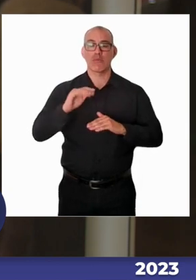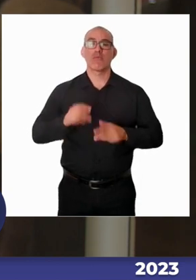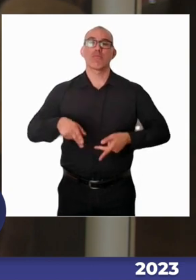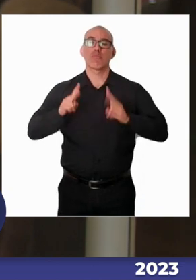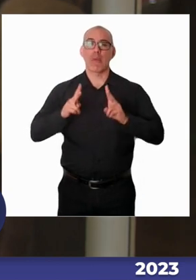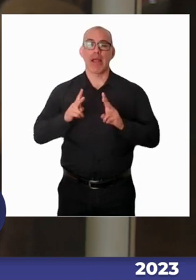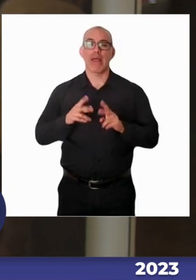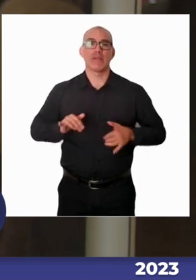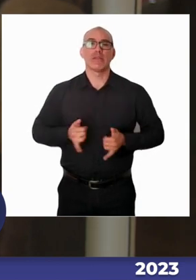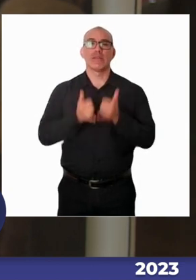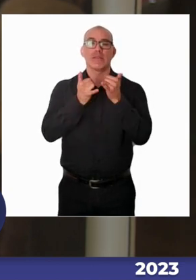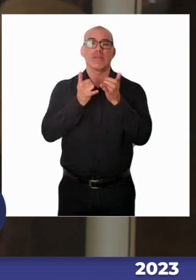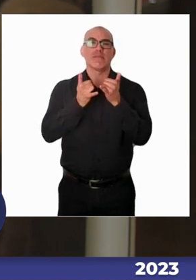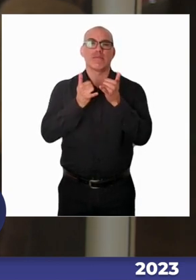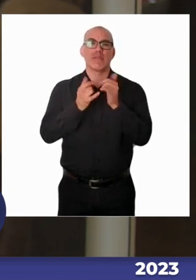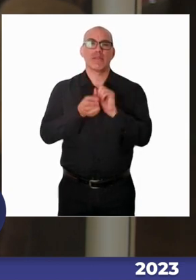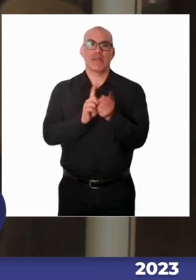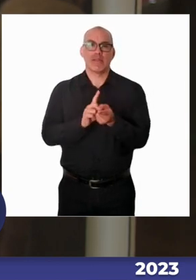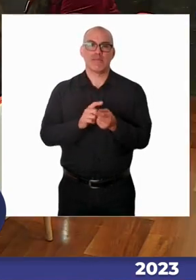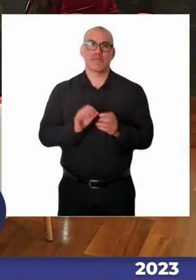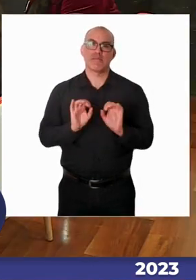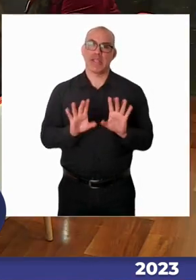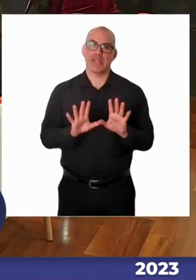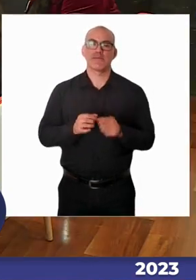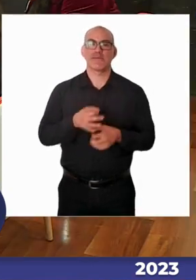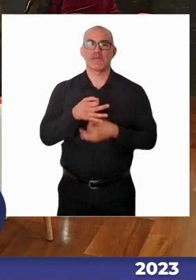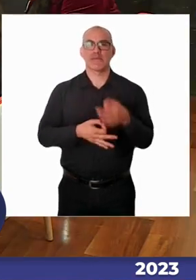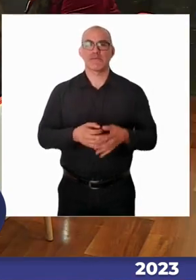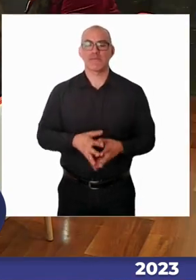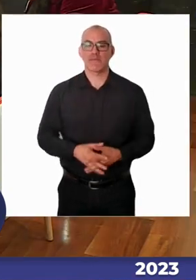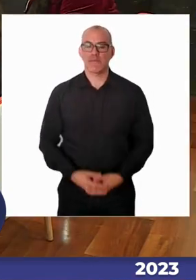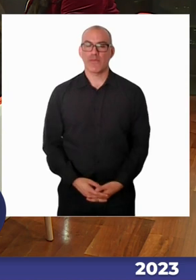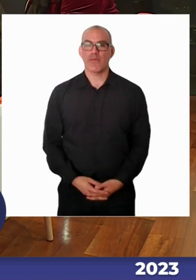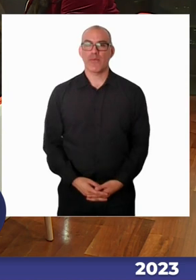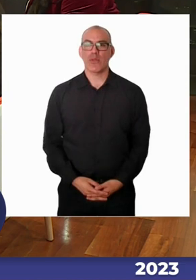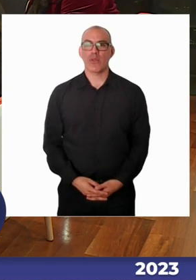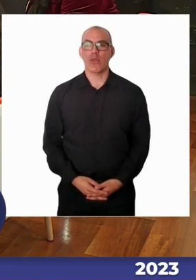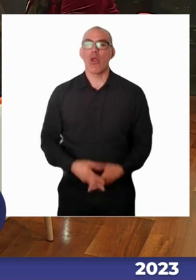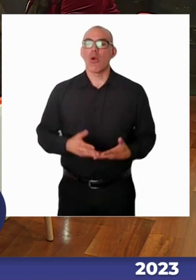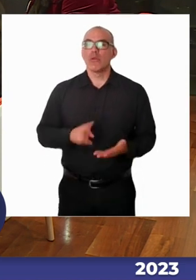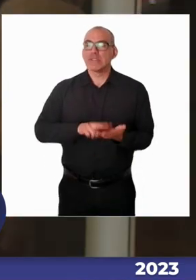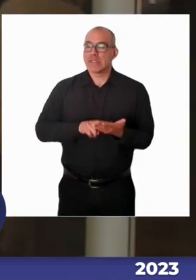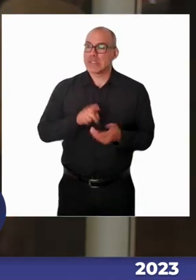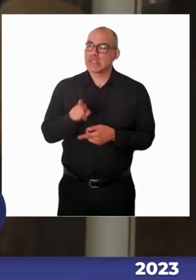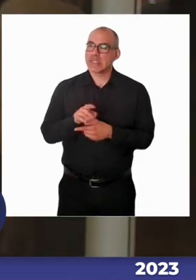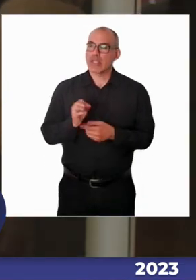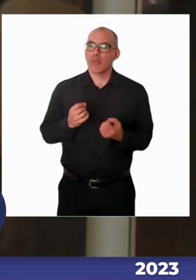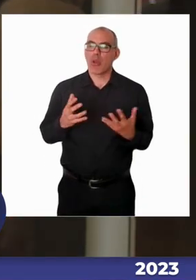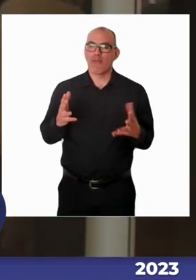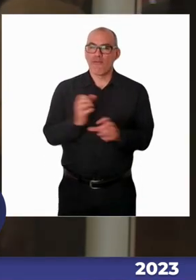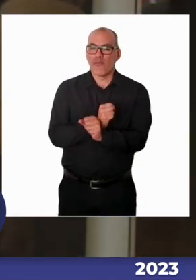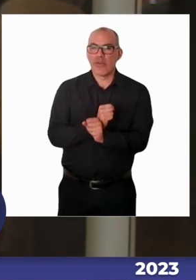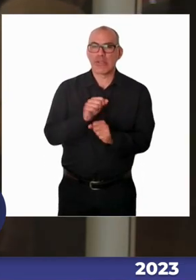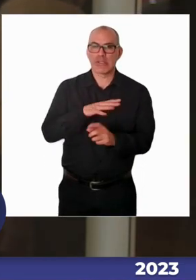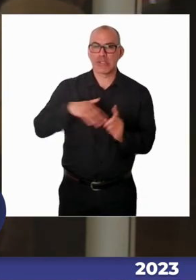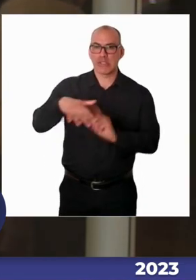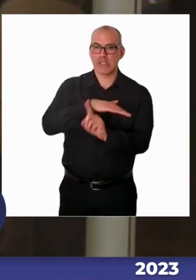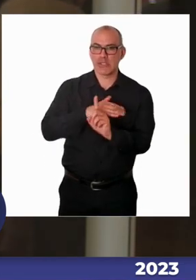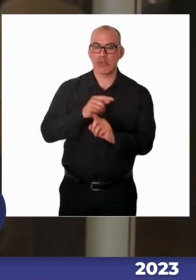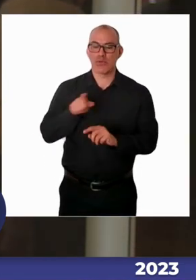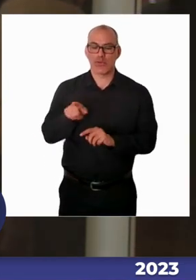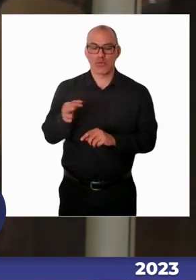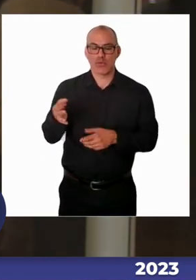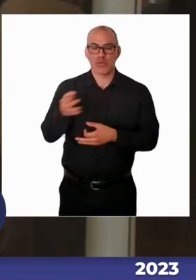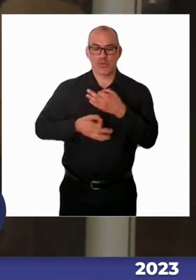educación inclusiva, gratuita, de calidad, que no excluya a los niños y niñas con discapacidad, y